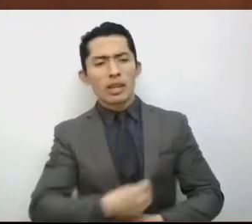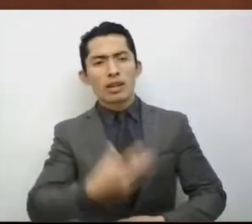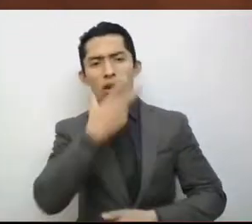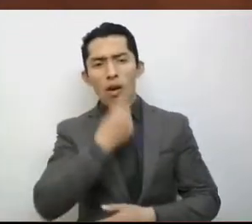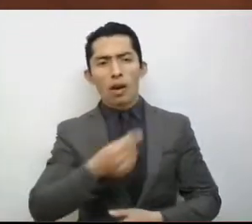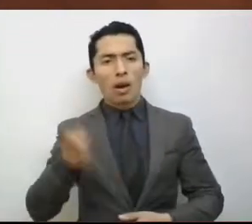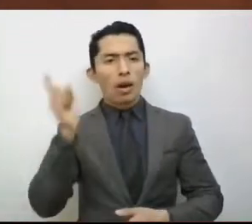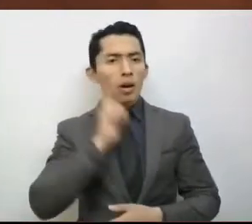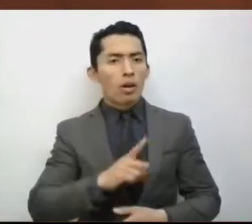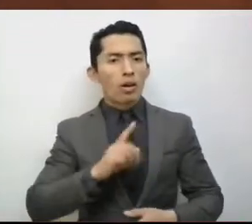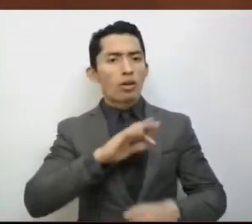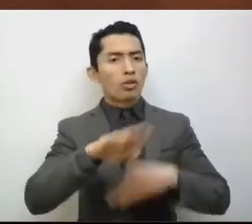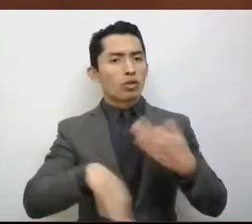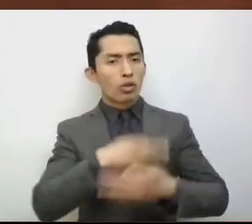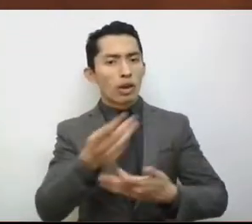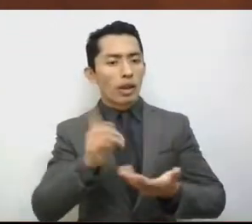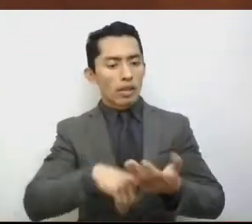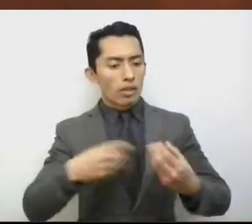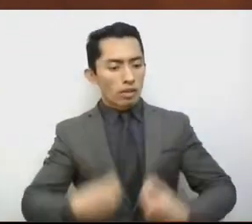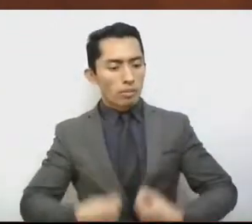de todos los mexiquenses.